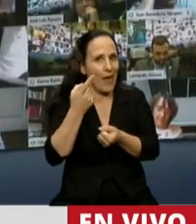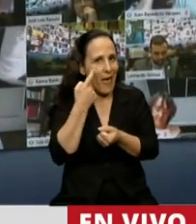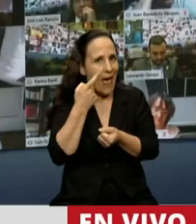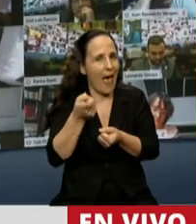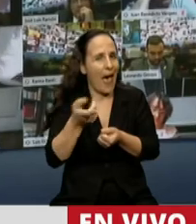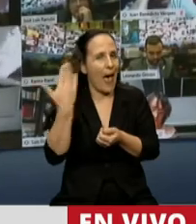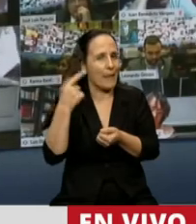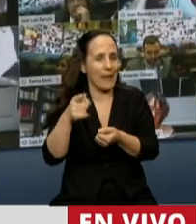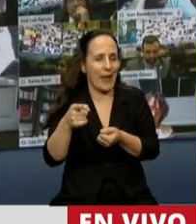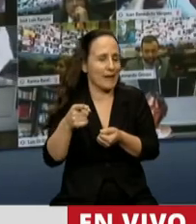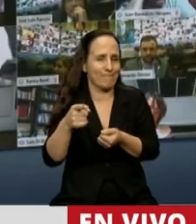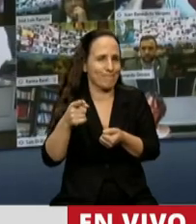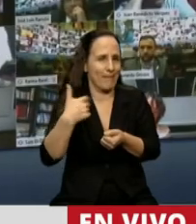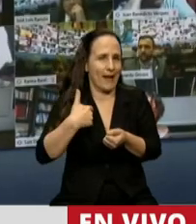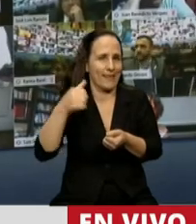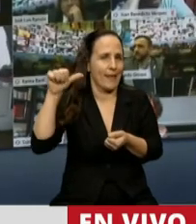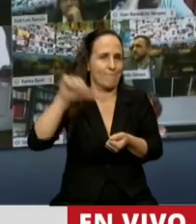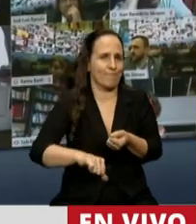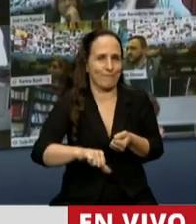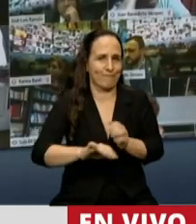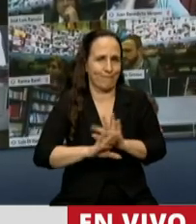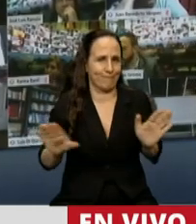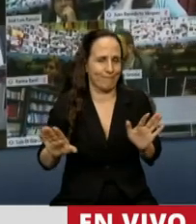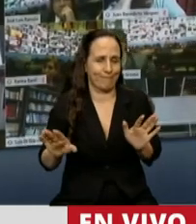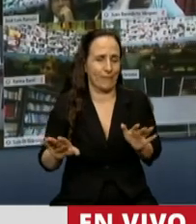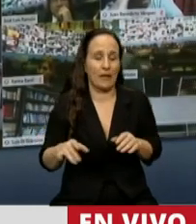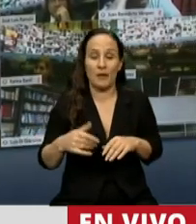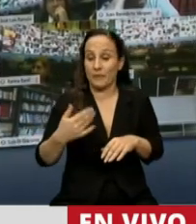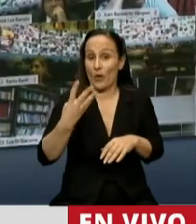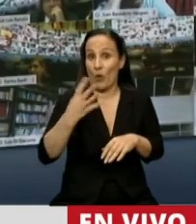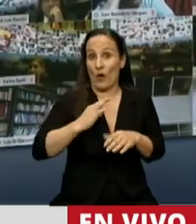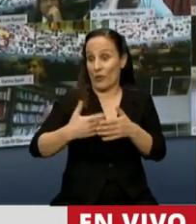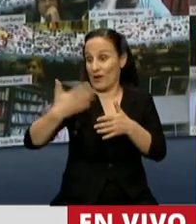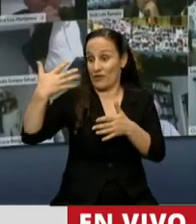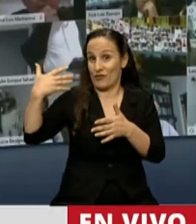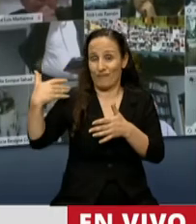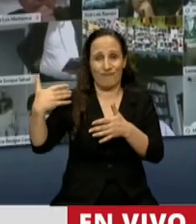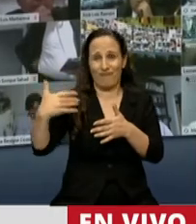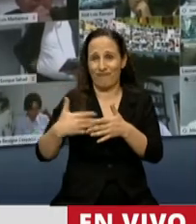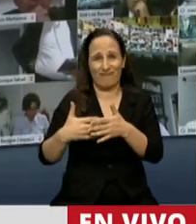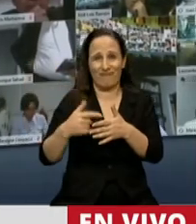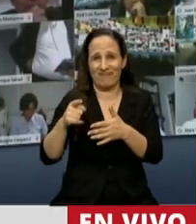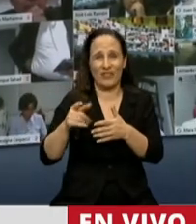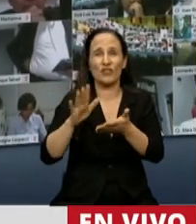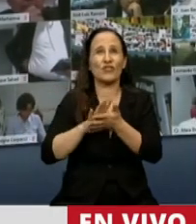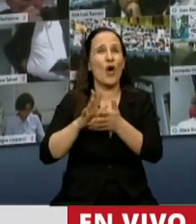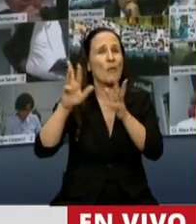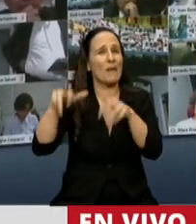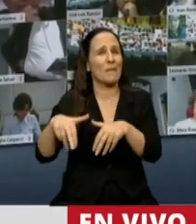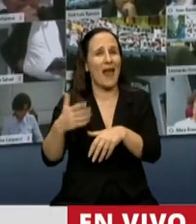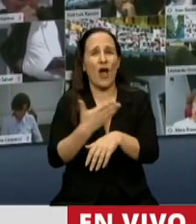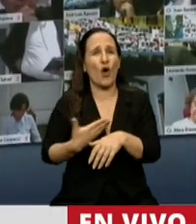fue altamente desventajoso para nosotros. En los últimos cuatro años no acordamos con las políticas que